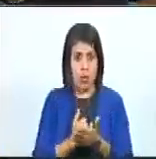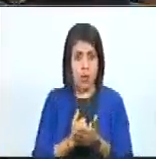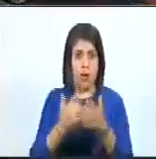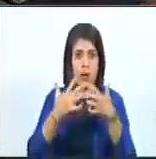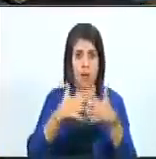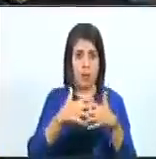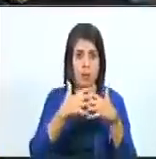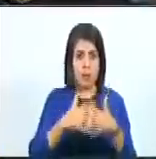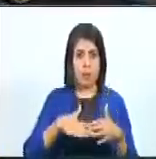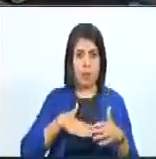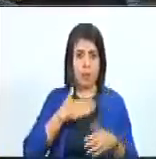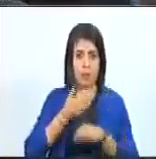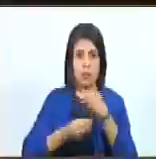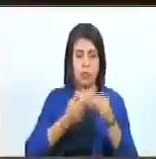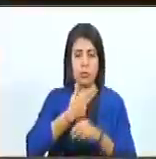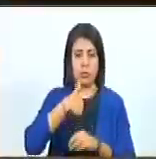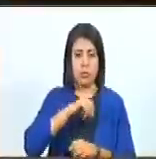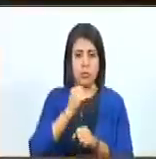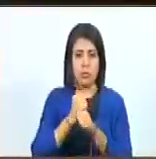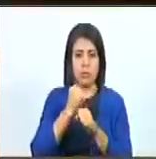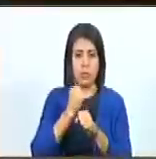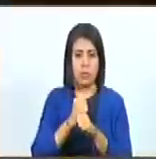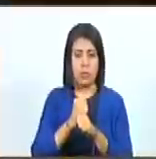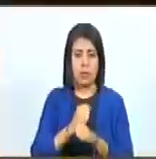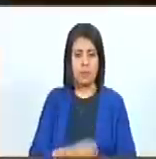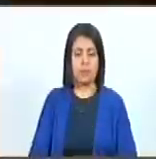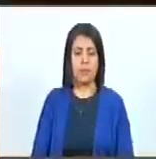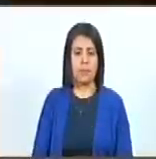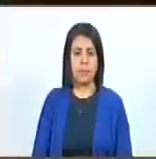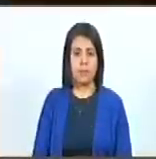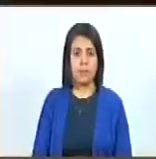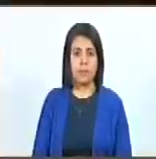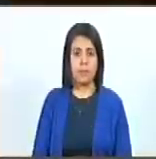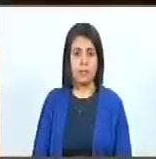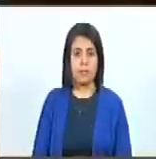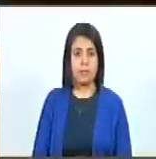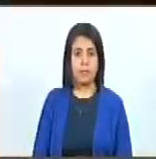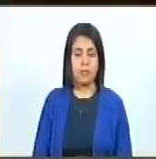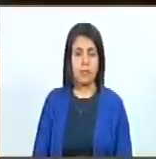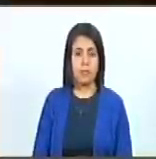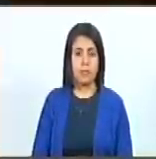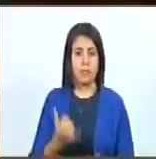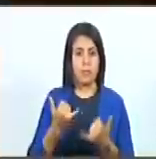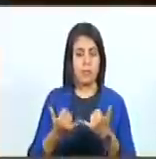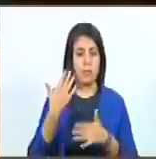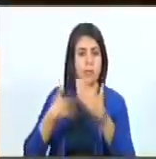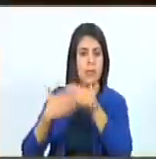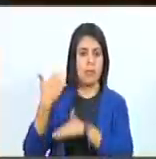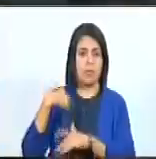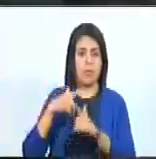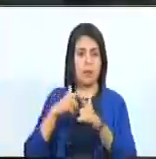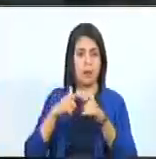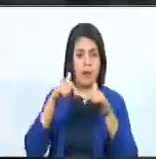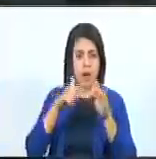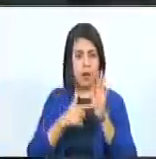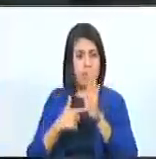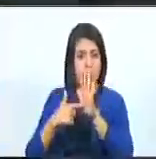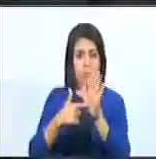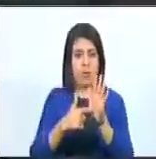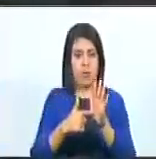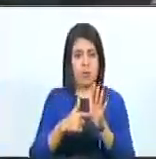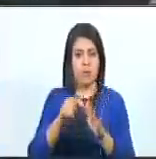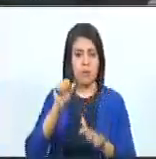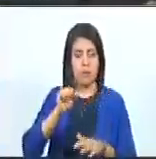efectos de que podamos nosotros trabajar y considerarla. Ya en el pasado ocurrido, por eso hago el